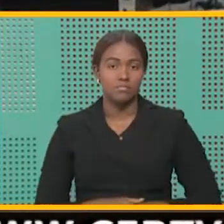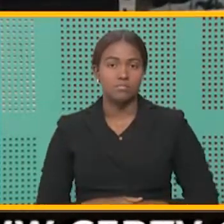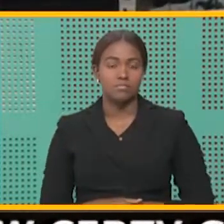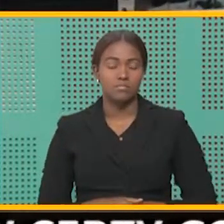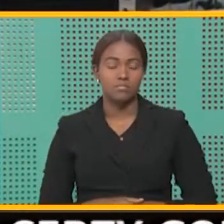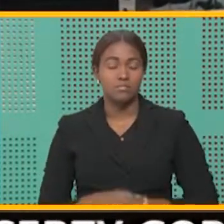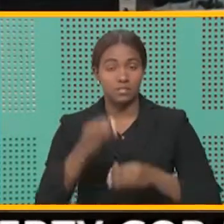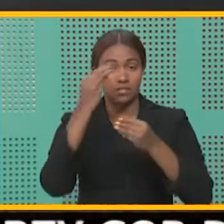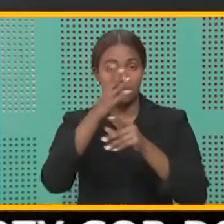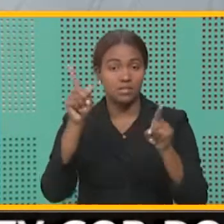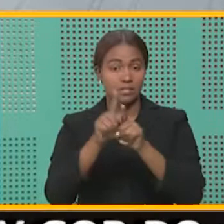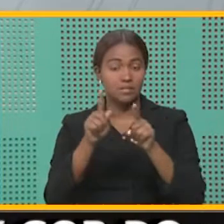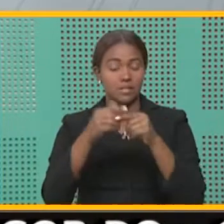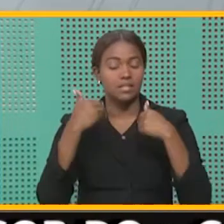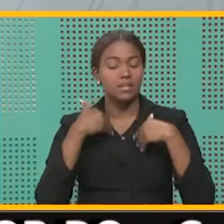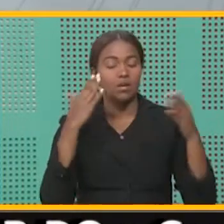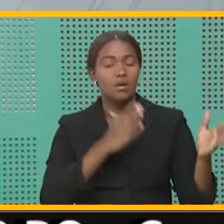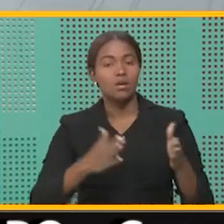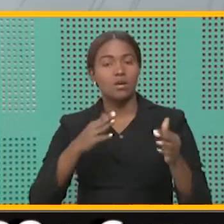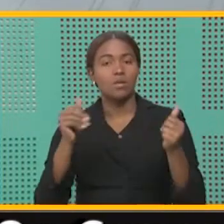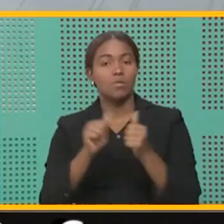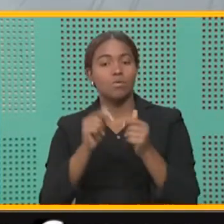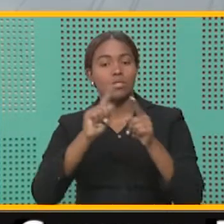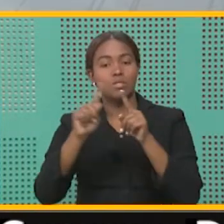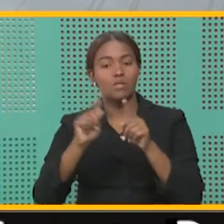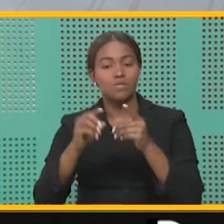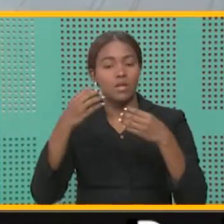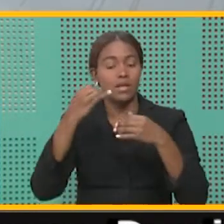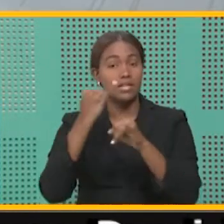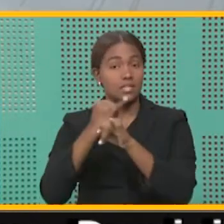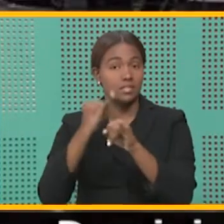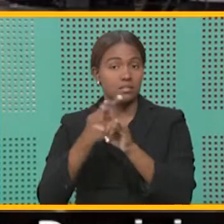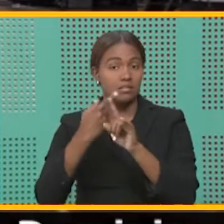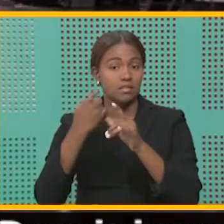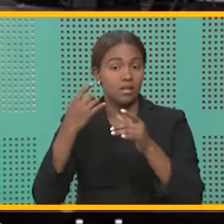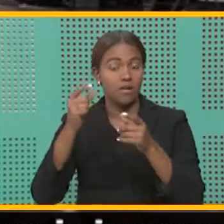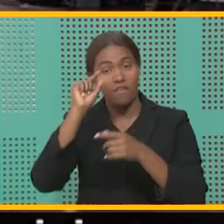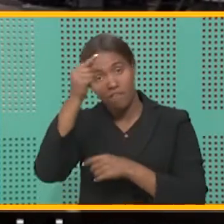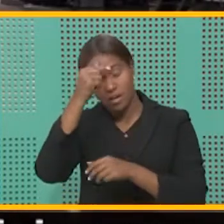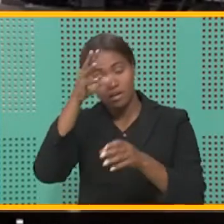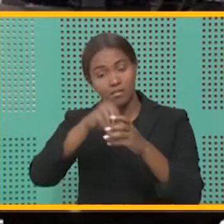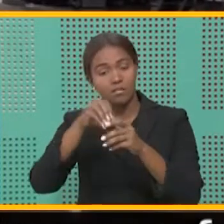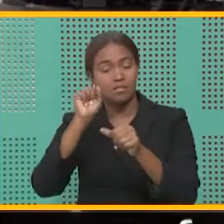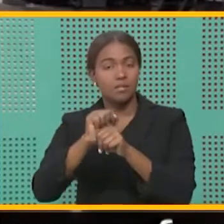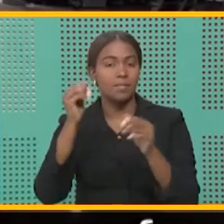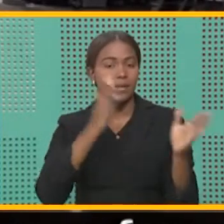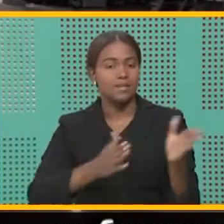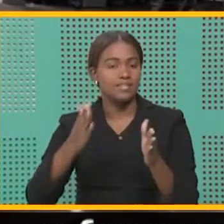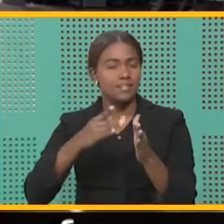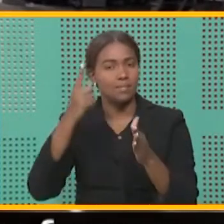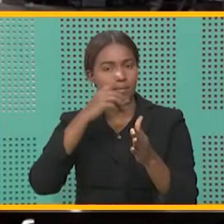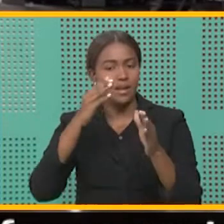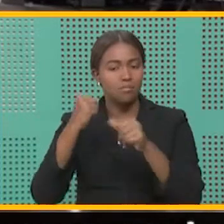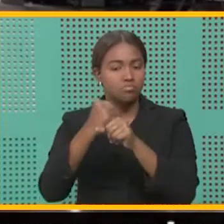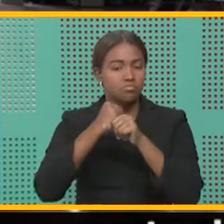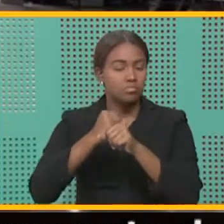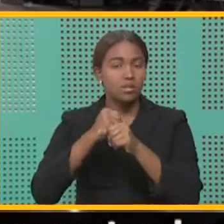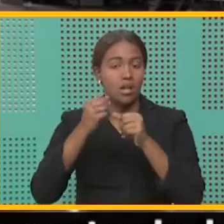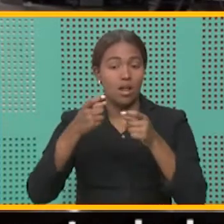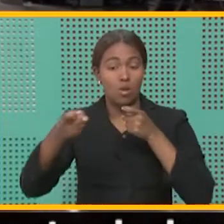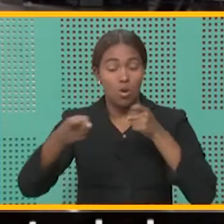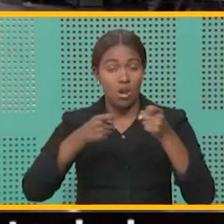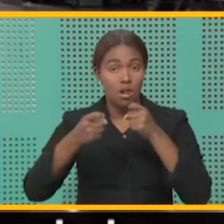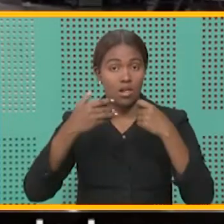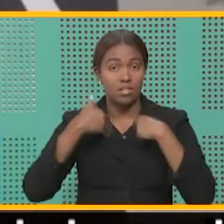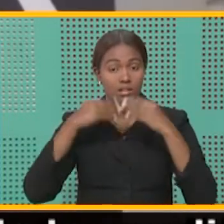Informa además que están en coordinación con todos los organismos del Estado que participan en el proceso de asegurar que el manejo